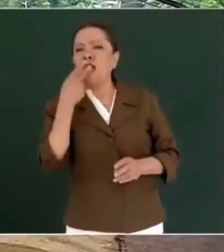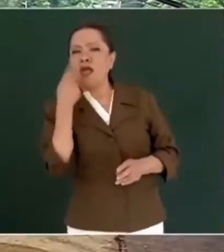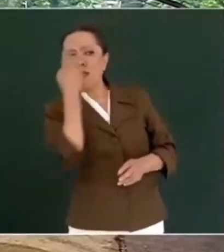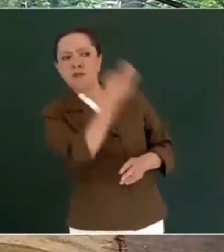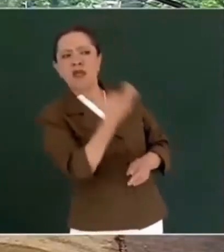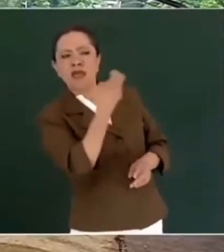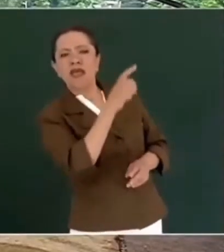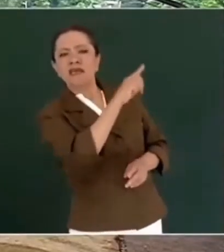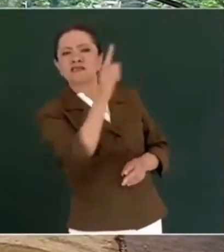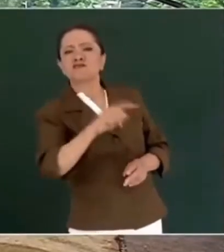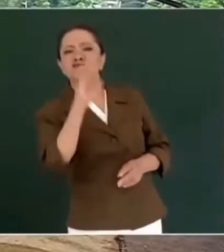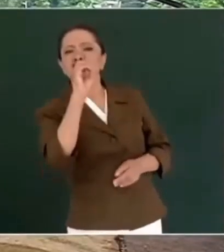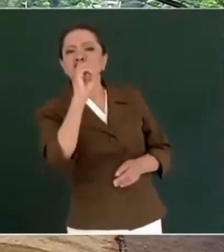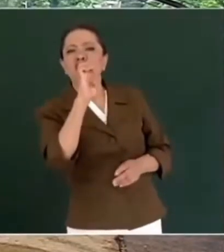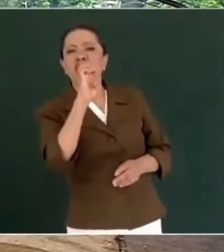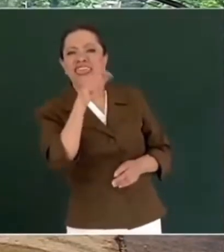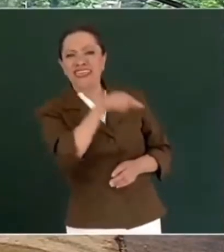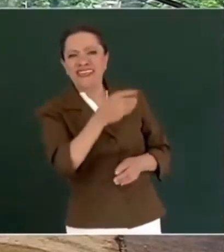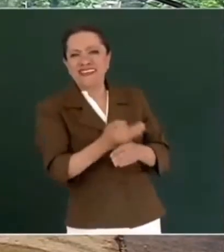está